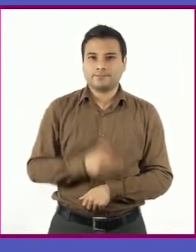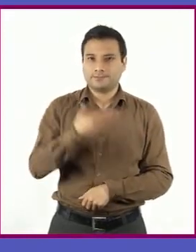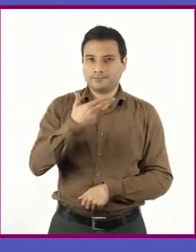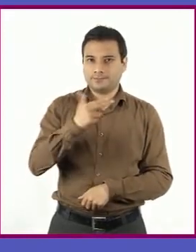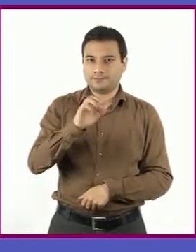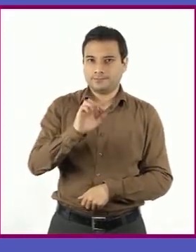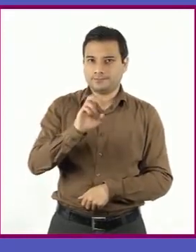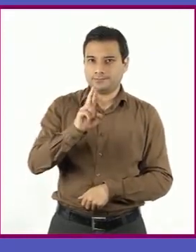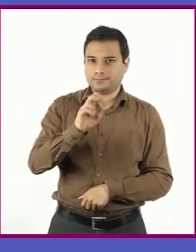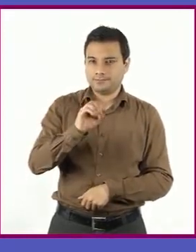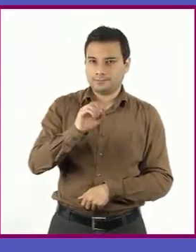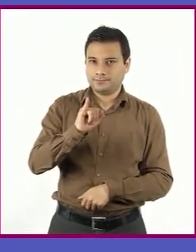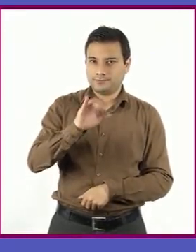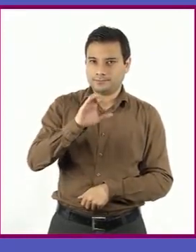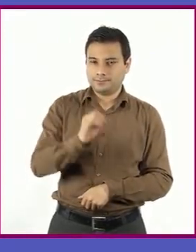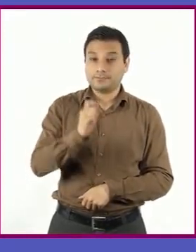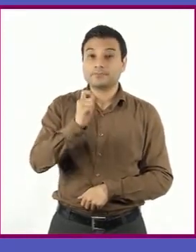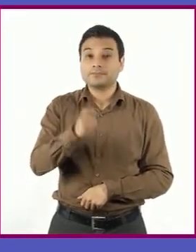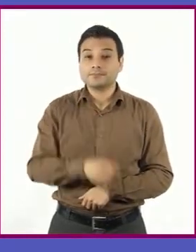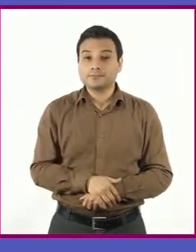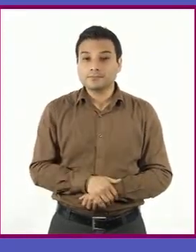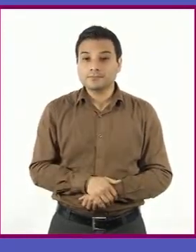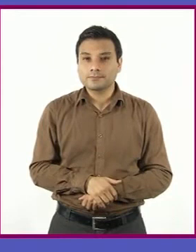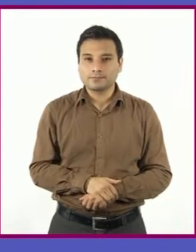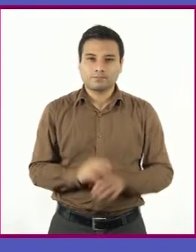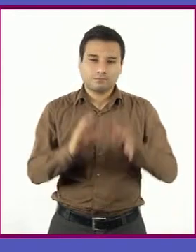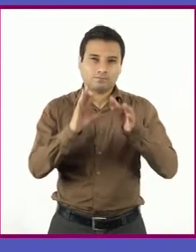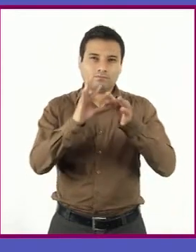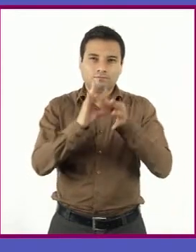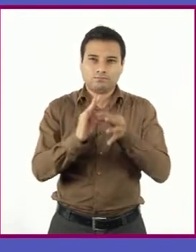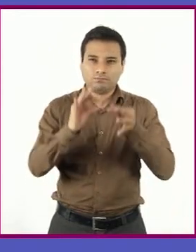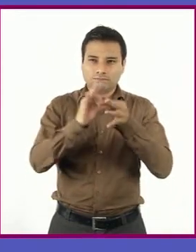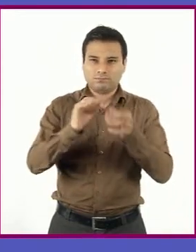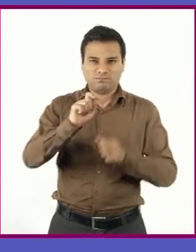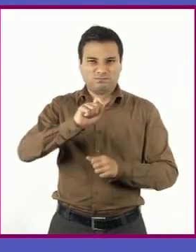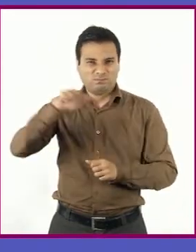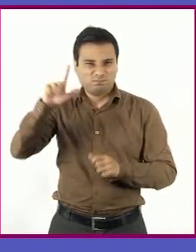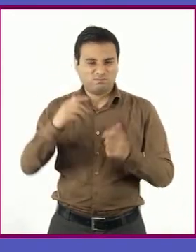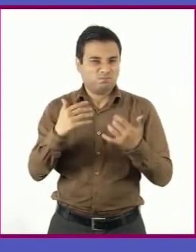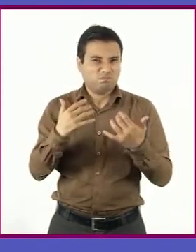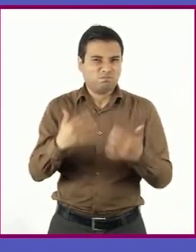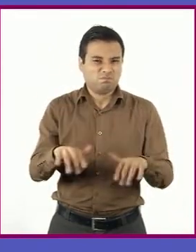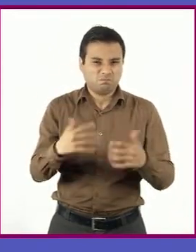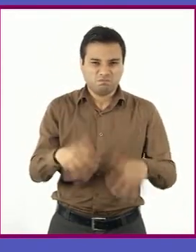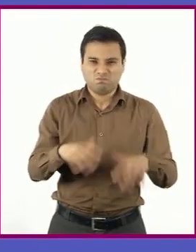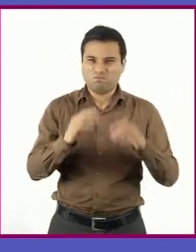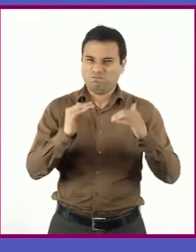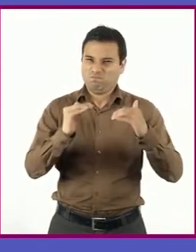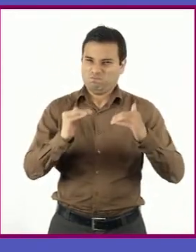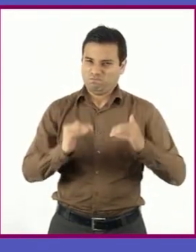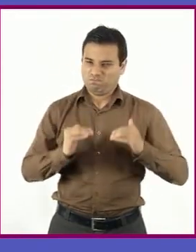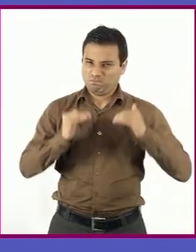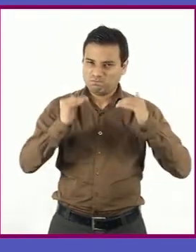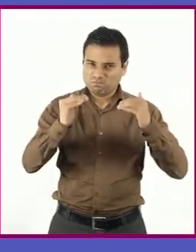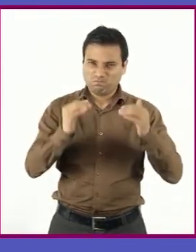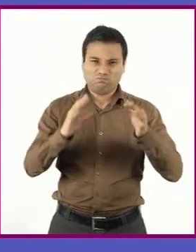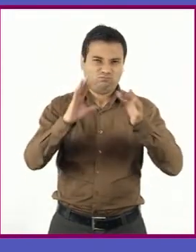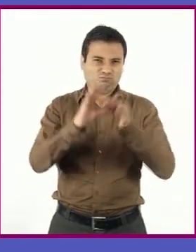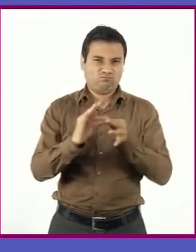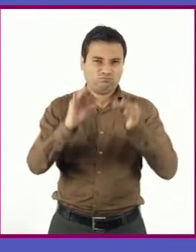En él se destacan los aciertos, las hazañas, las virtudes y los hechos memorables.